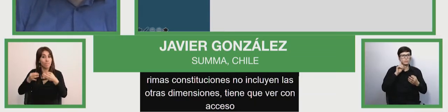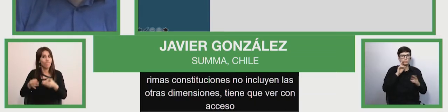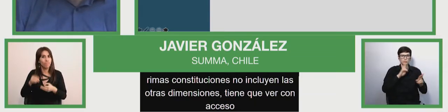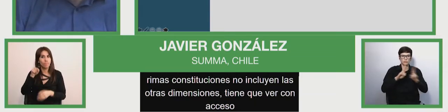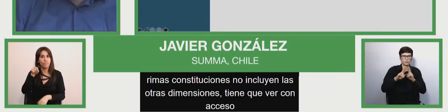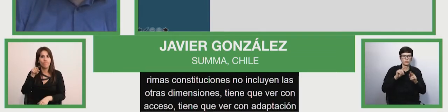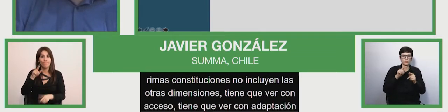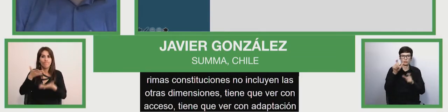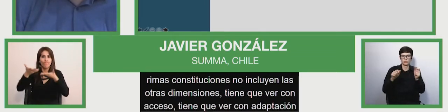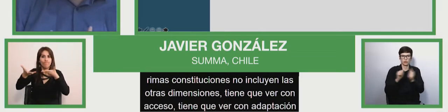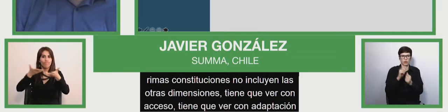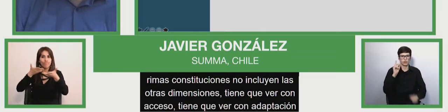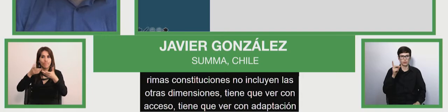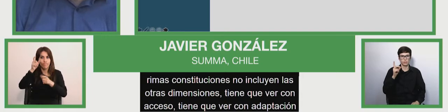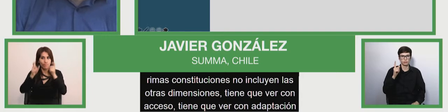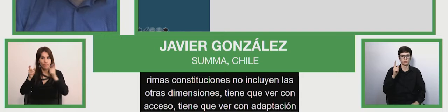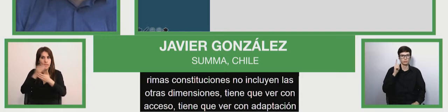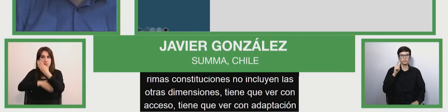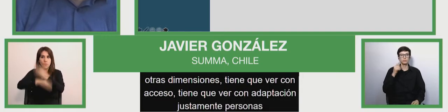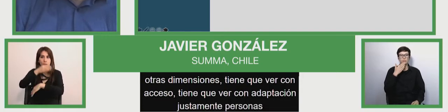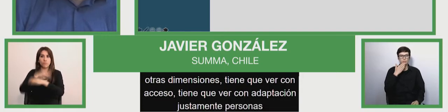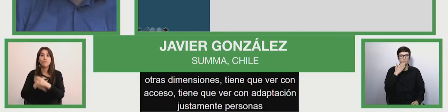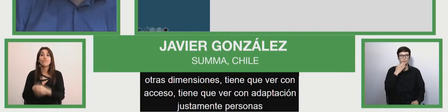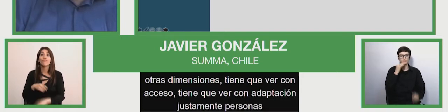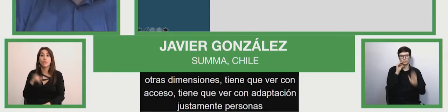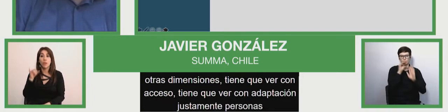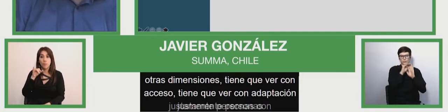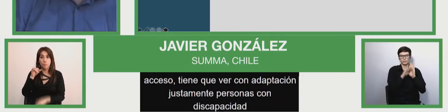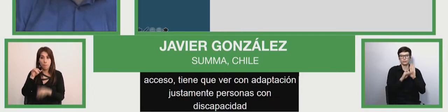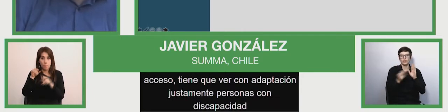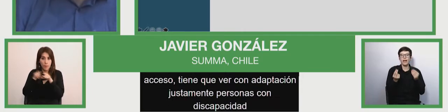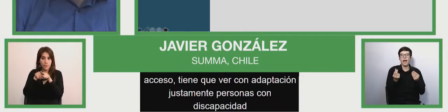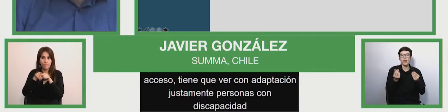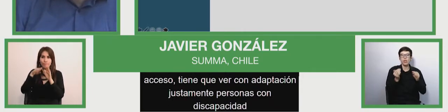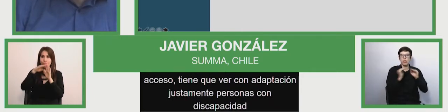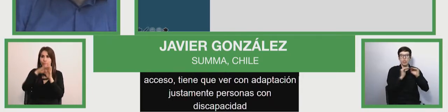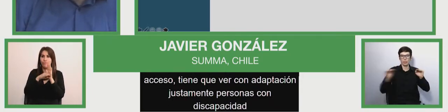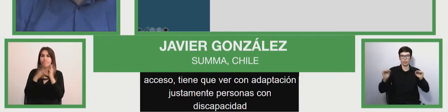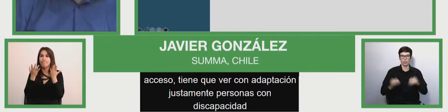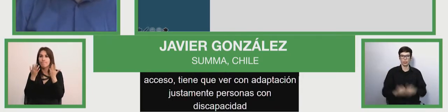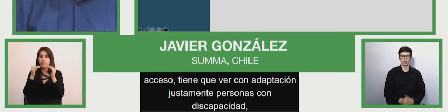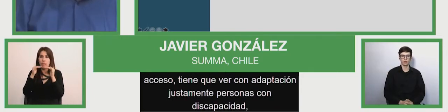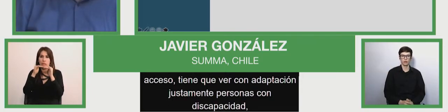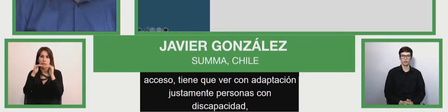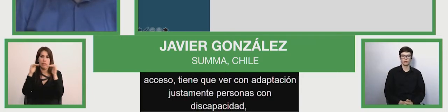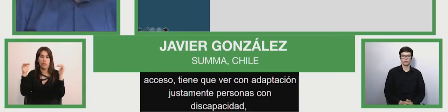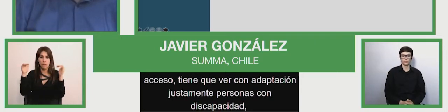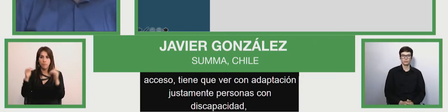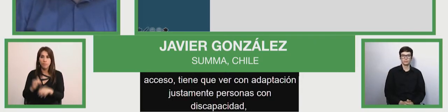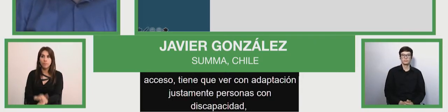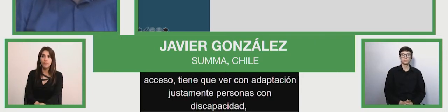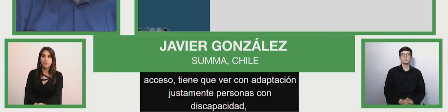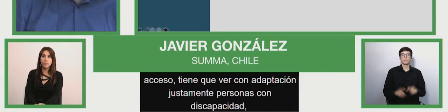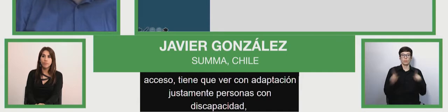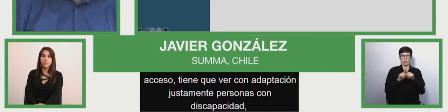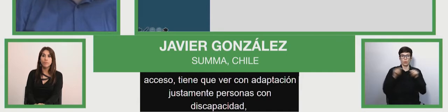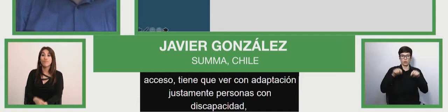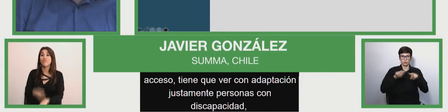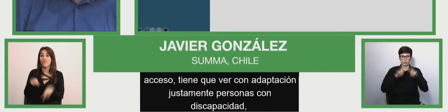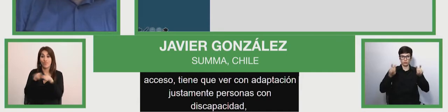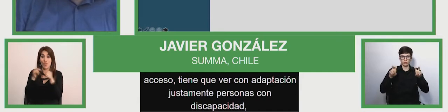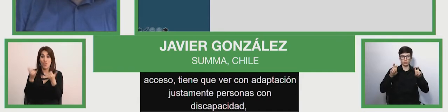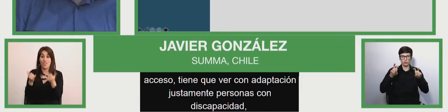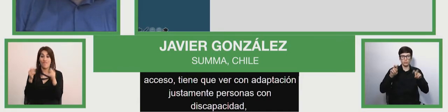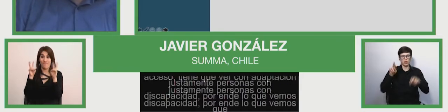discapacidad y lo que tiene que ver con calidad y estándares de calidad. Y por ende, lo que vemos que eso redunda en que hoy